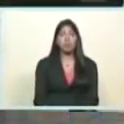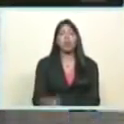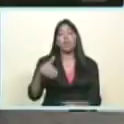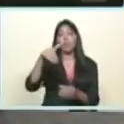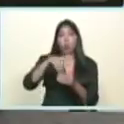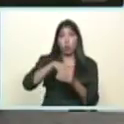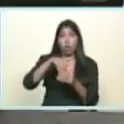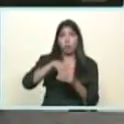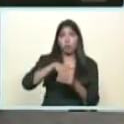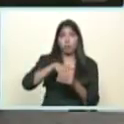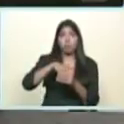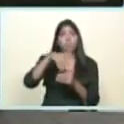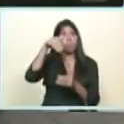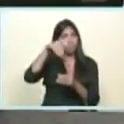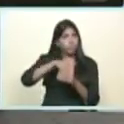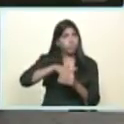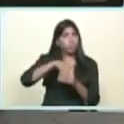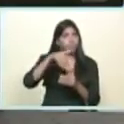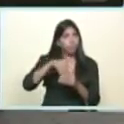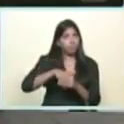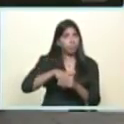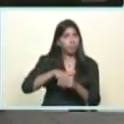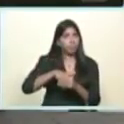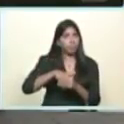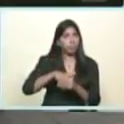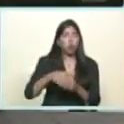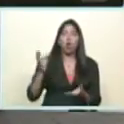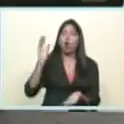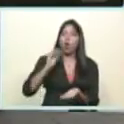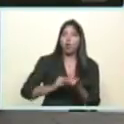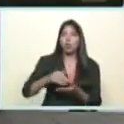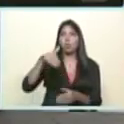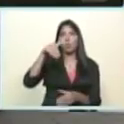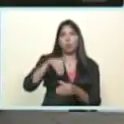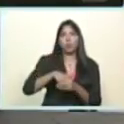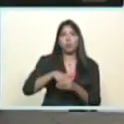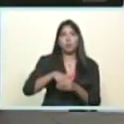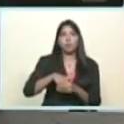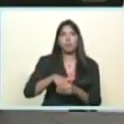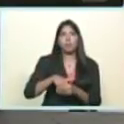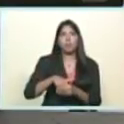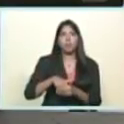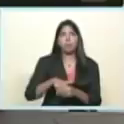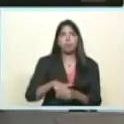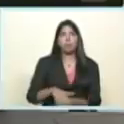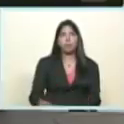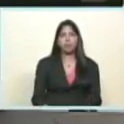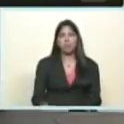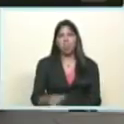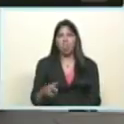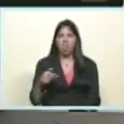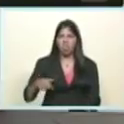a votar a votar una vez más a votar a votar tremenda dictadura